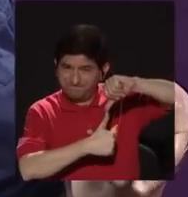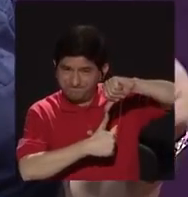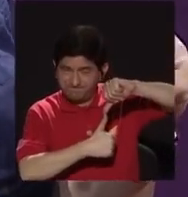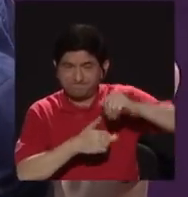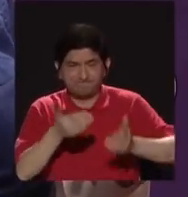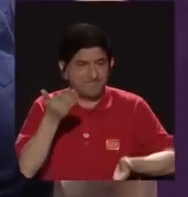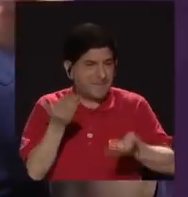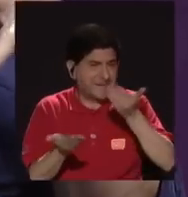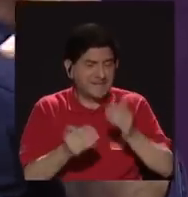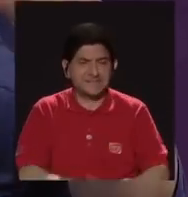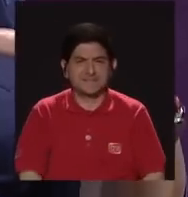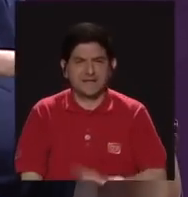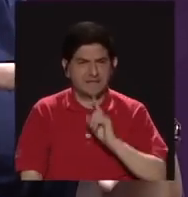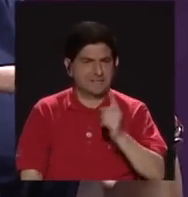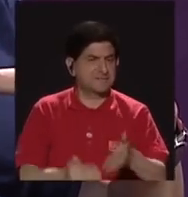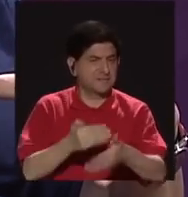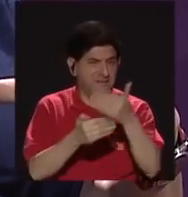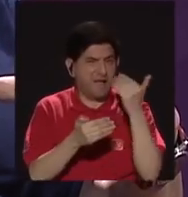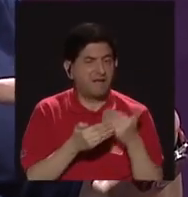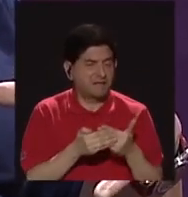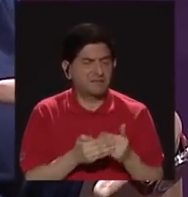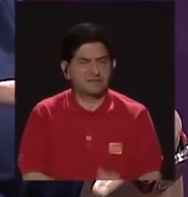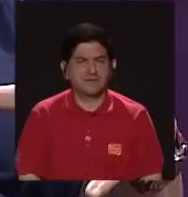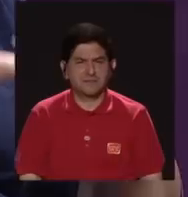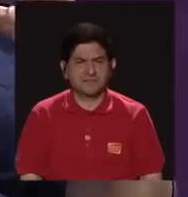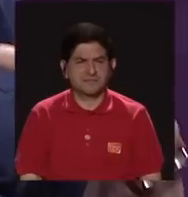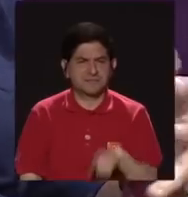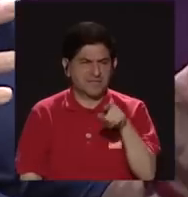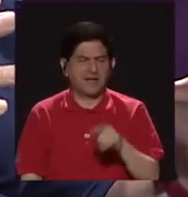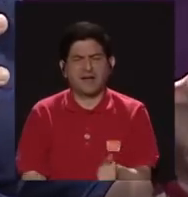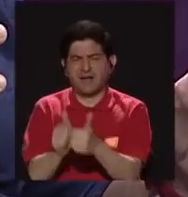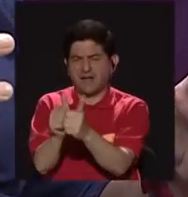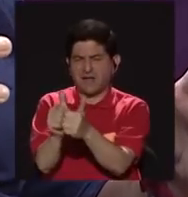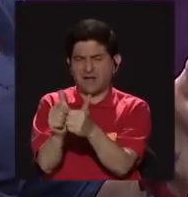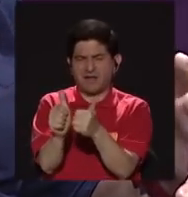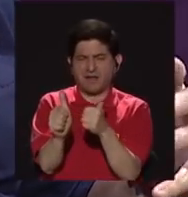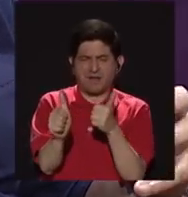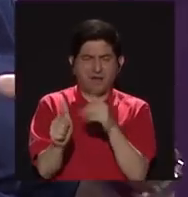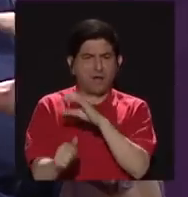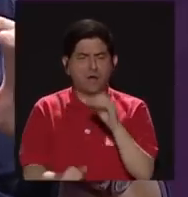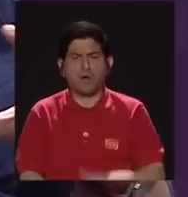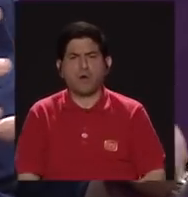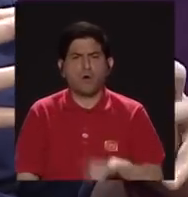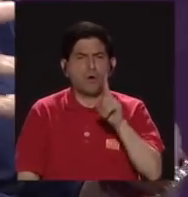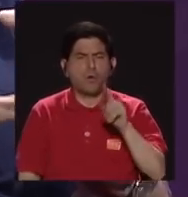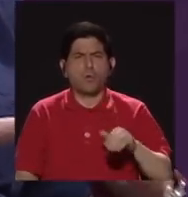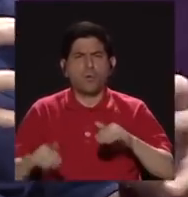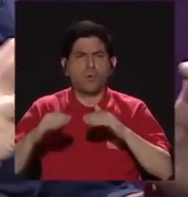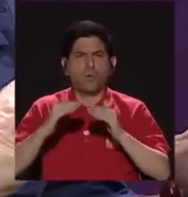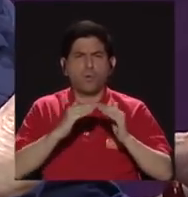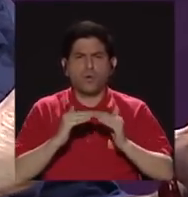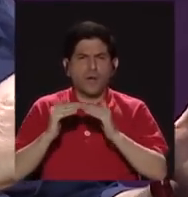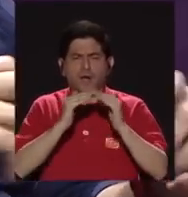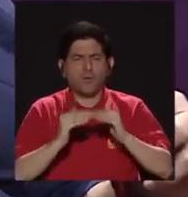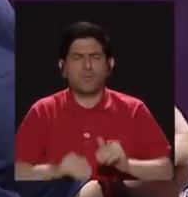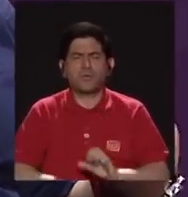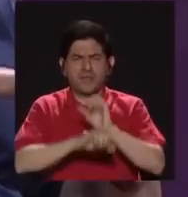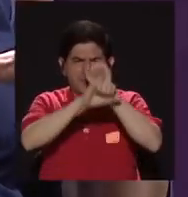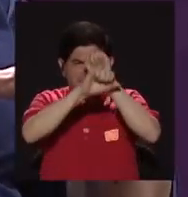como decía antes, hay más resabios de una comunidad tradicional